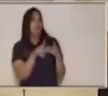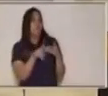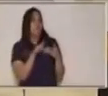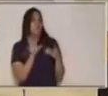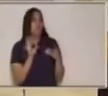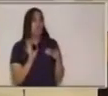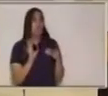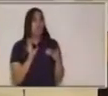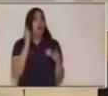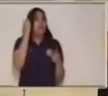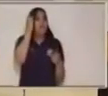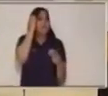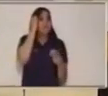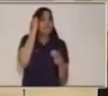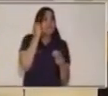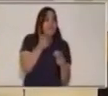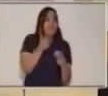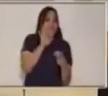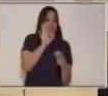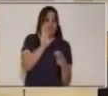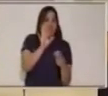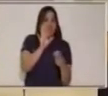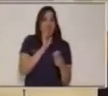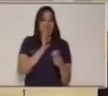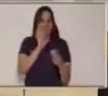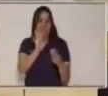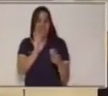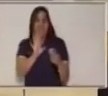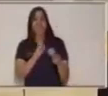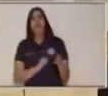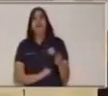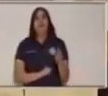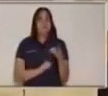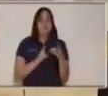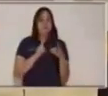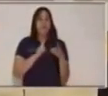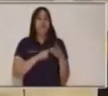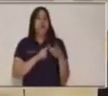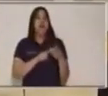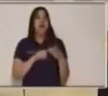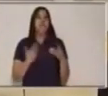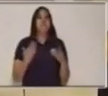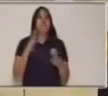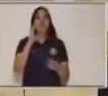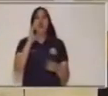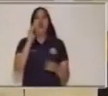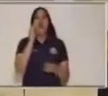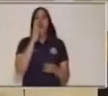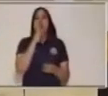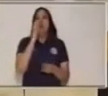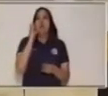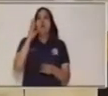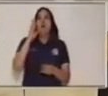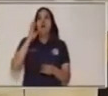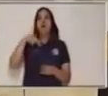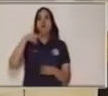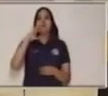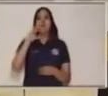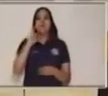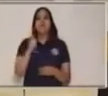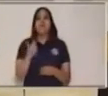Piensa bien tu respuesta. Todavía no la compartas. Y la última es coherencia.